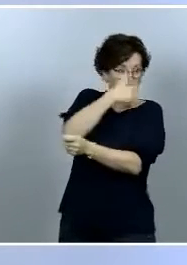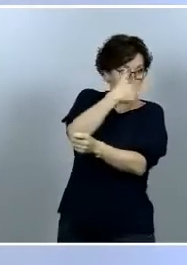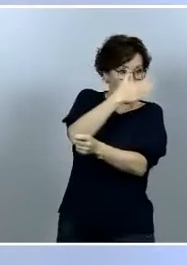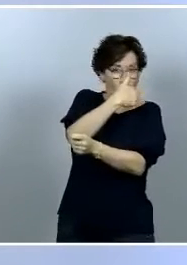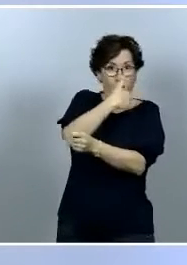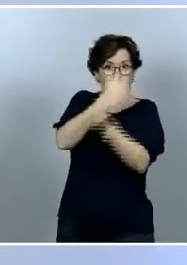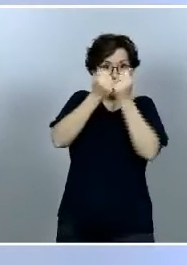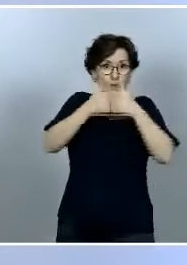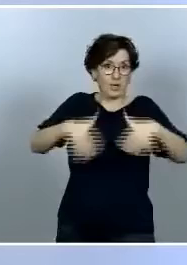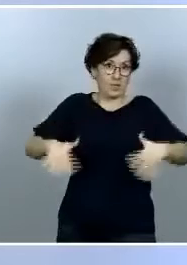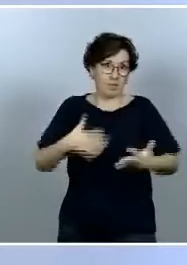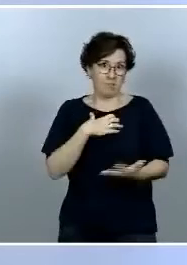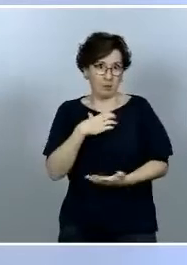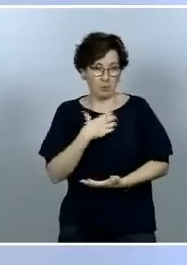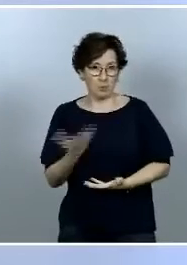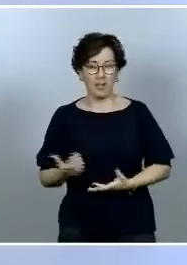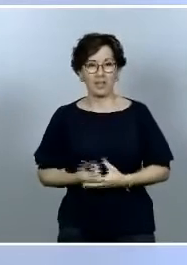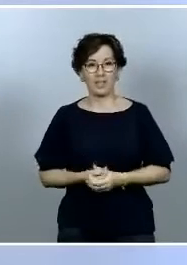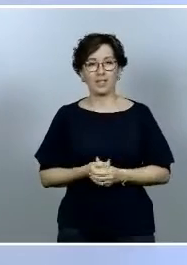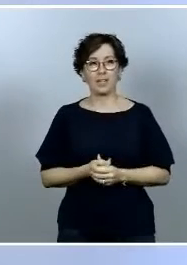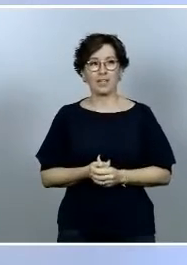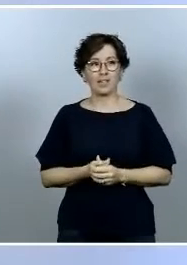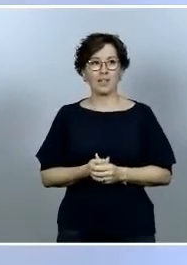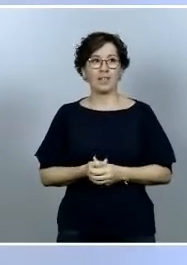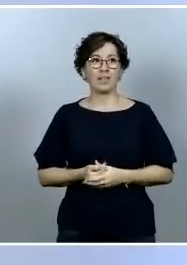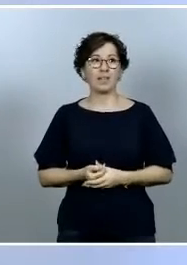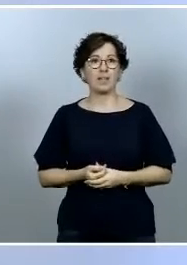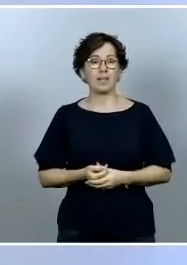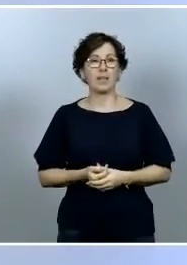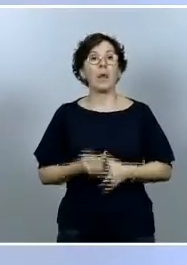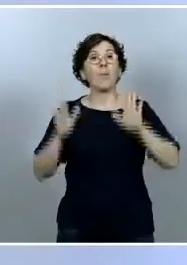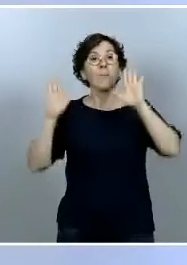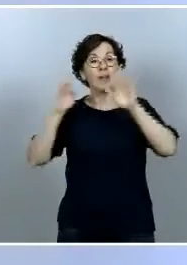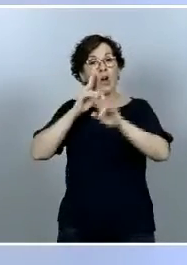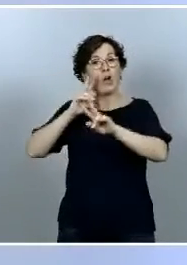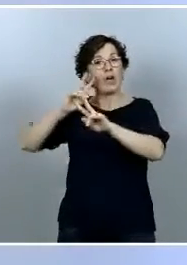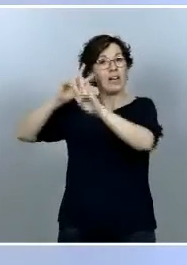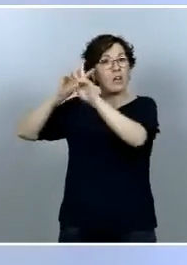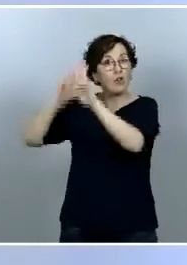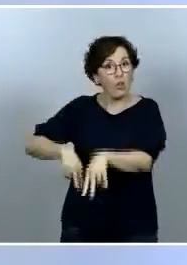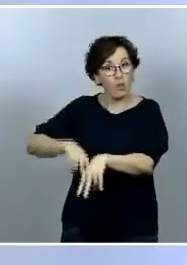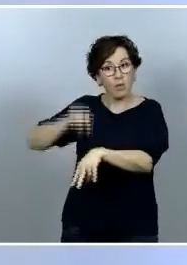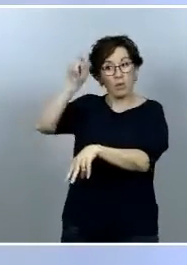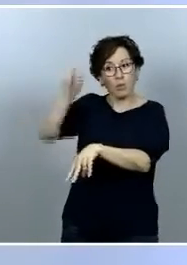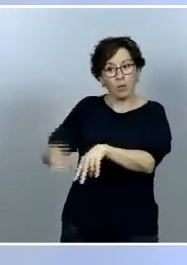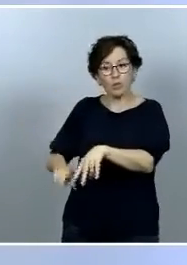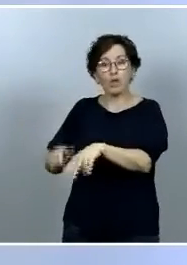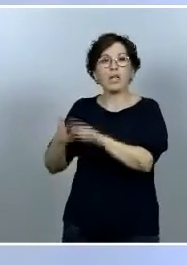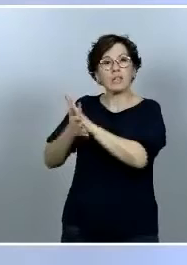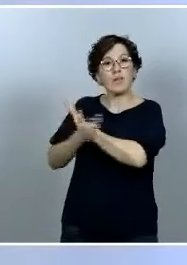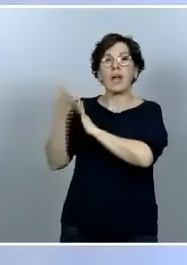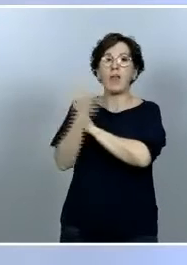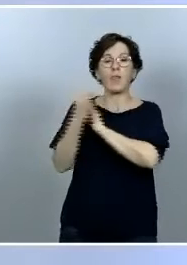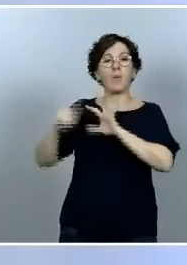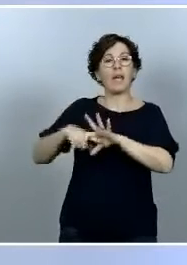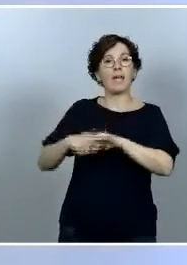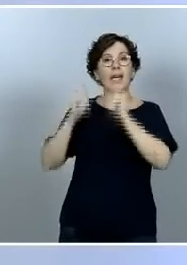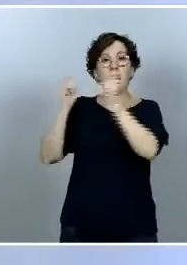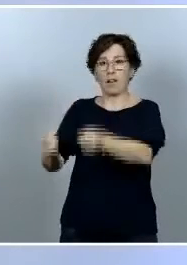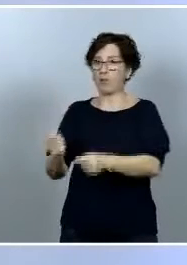ministerio de otras formas el reconocimiento de las personas no va tanto aparejado al cargo que ocupan sino a la labor que hacen insisto